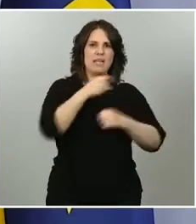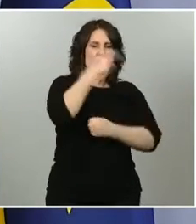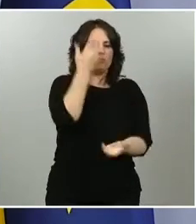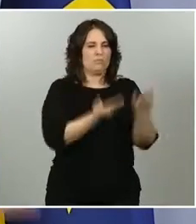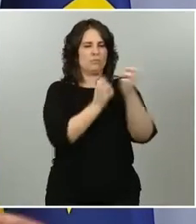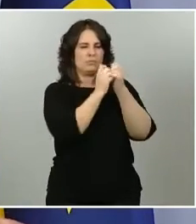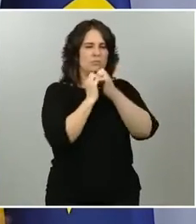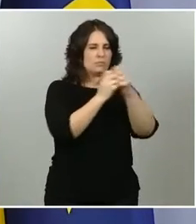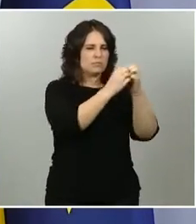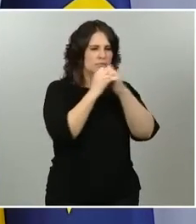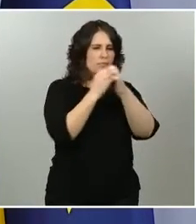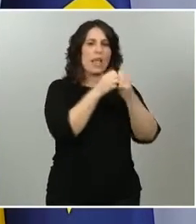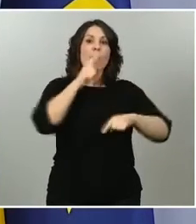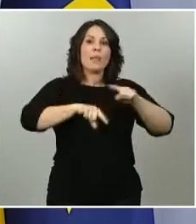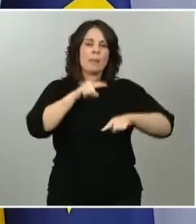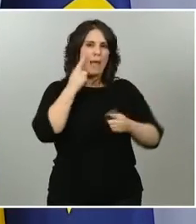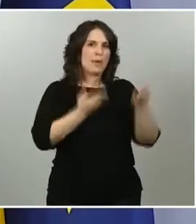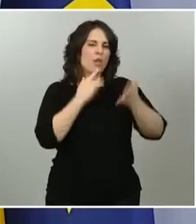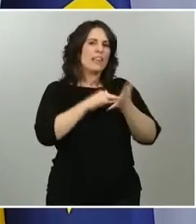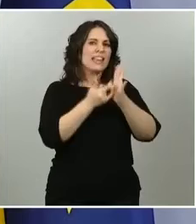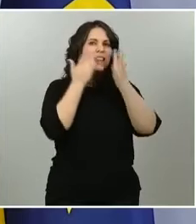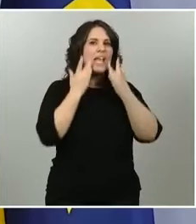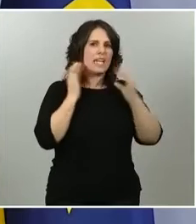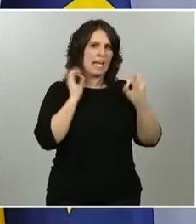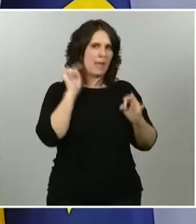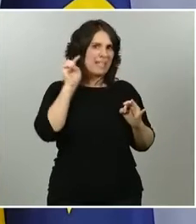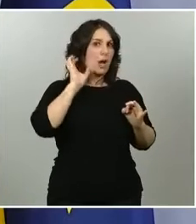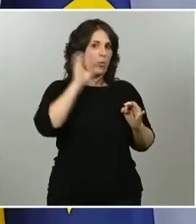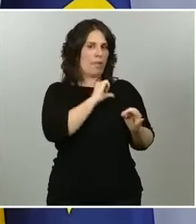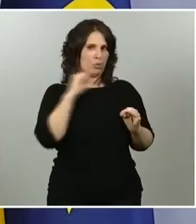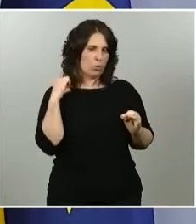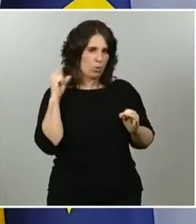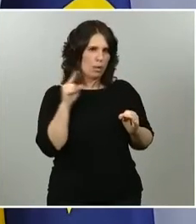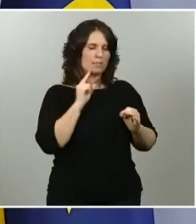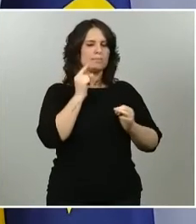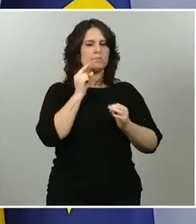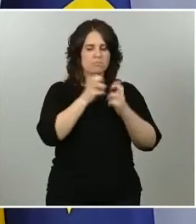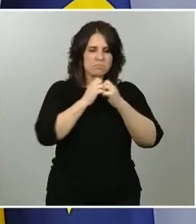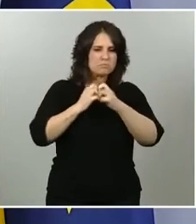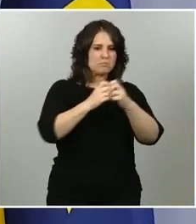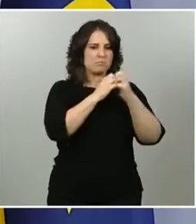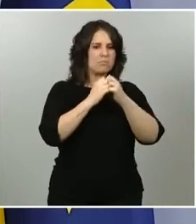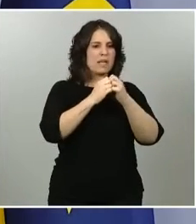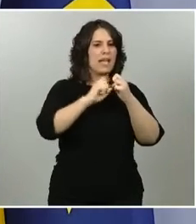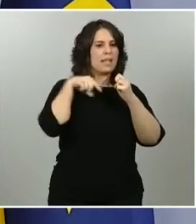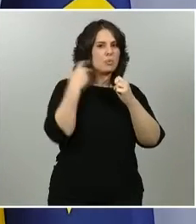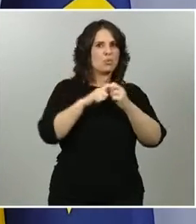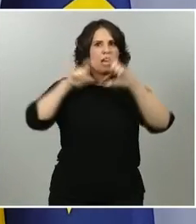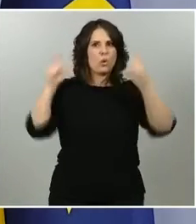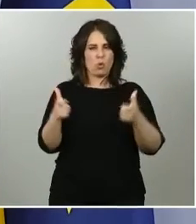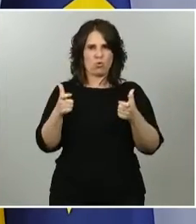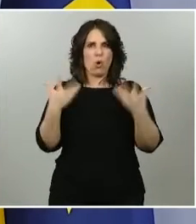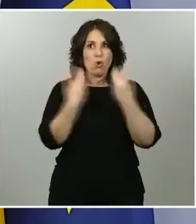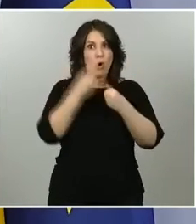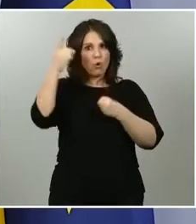técnica de esta propuesta que se ha recibido de la comunidad autónoma y se celebra una reunión bilateral de la comunidad